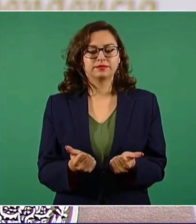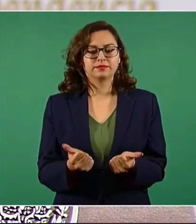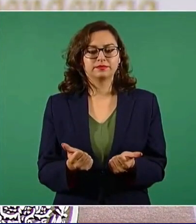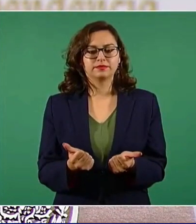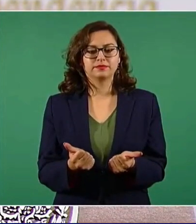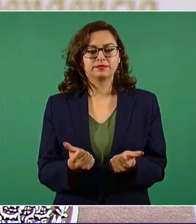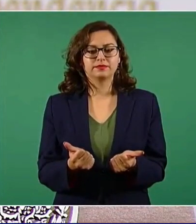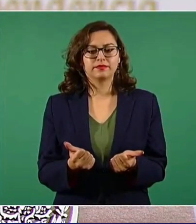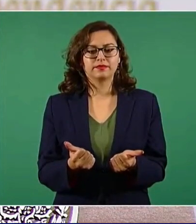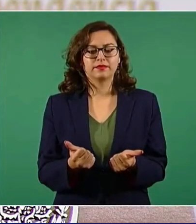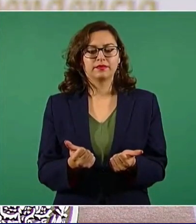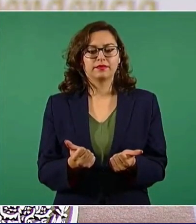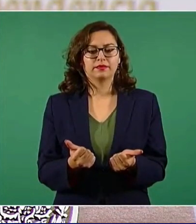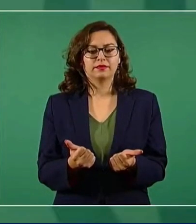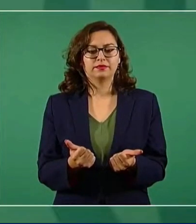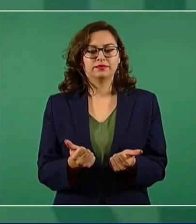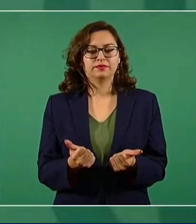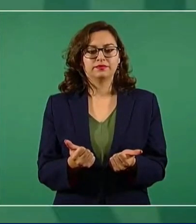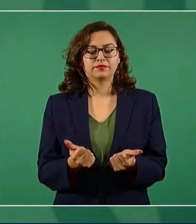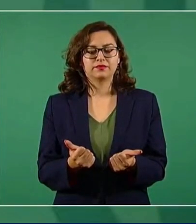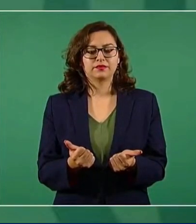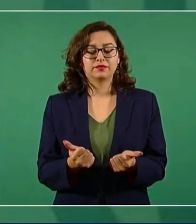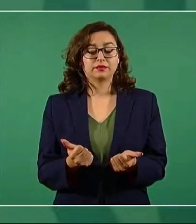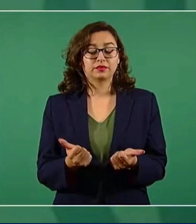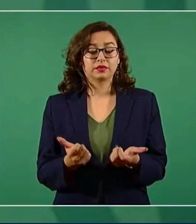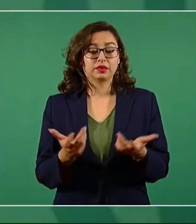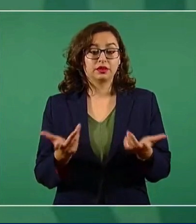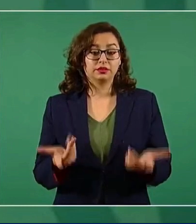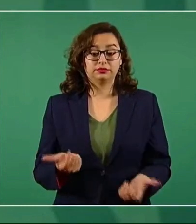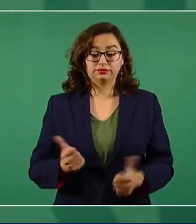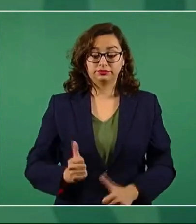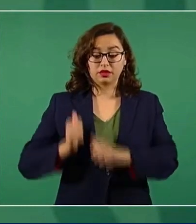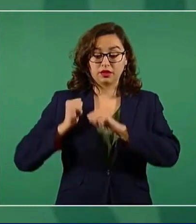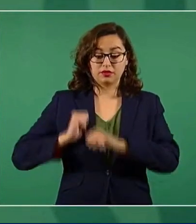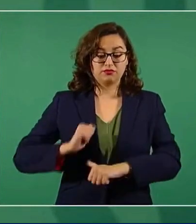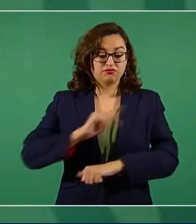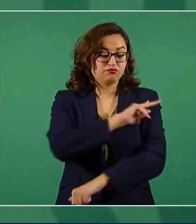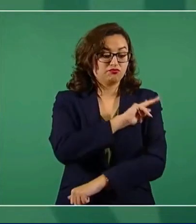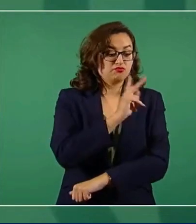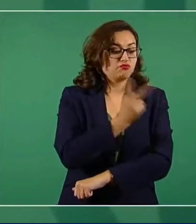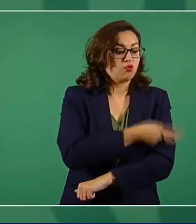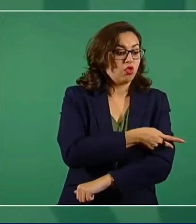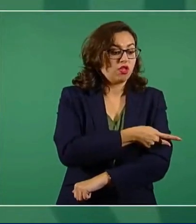no puede haber poder sin pueblo.